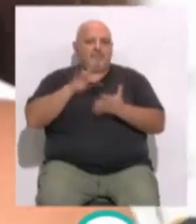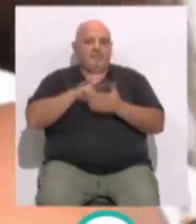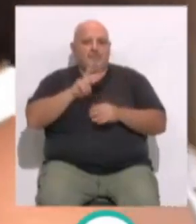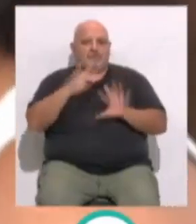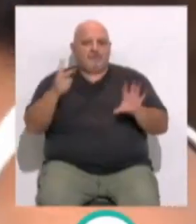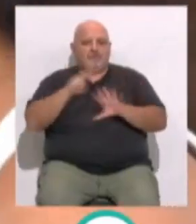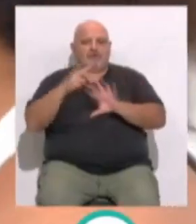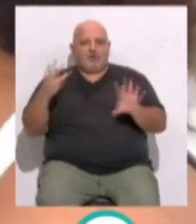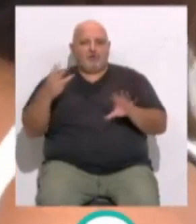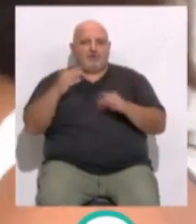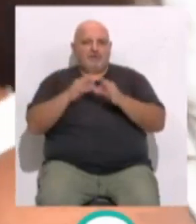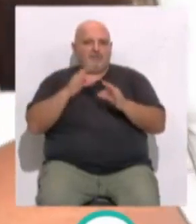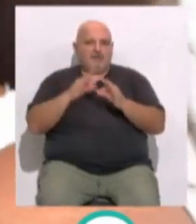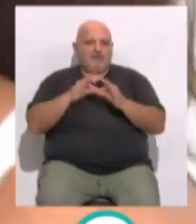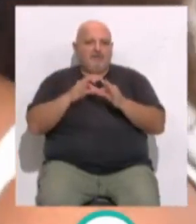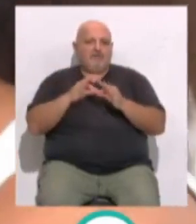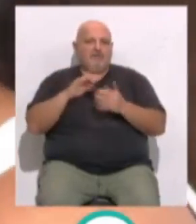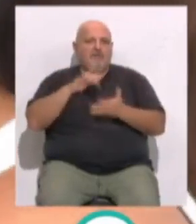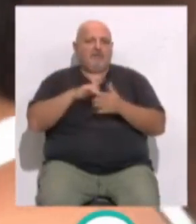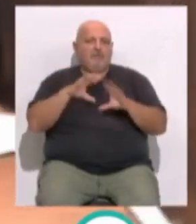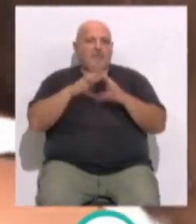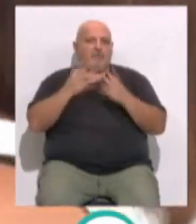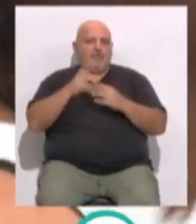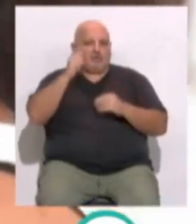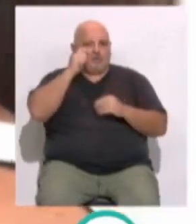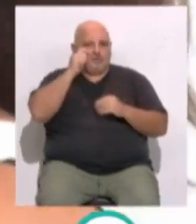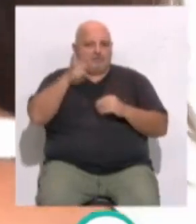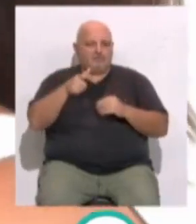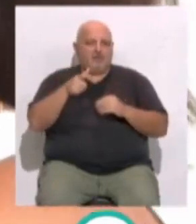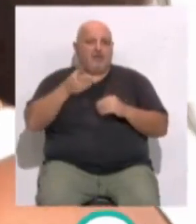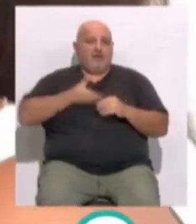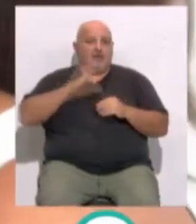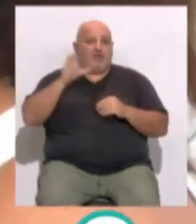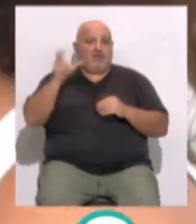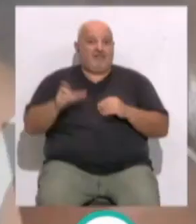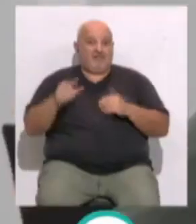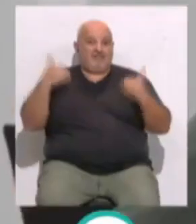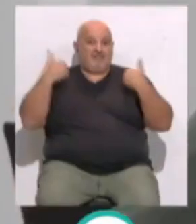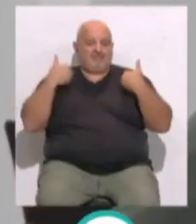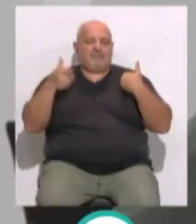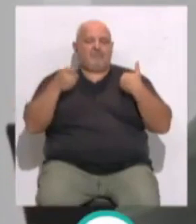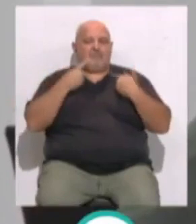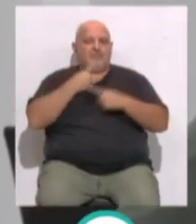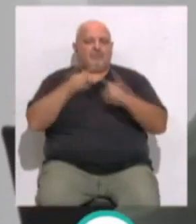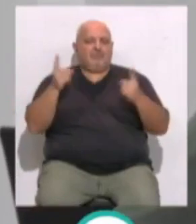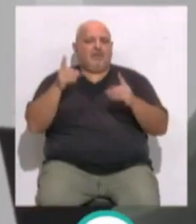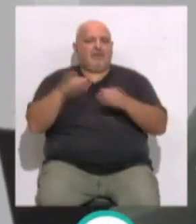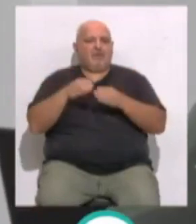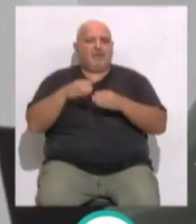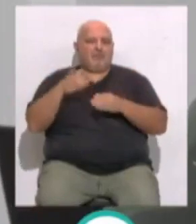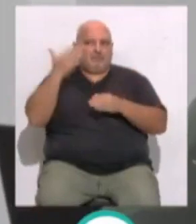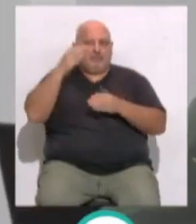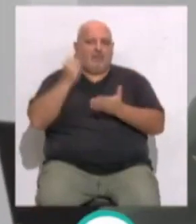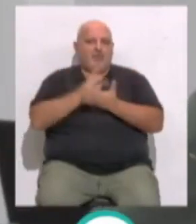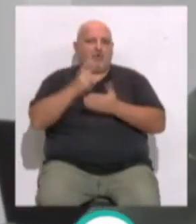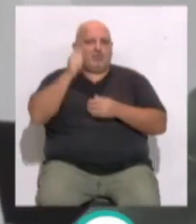27 y 28 de septiembre por el Día Mundial de Turismo. La concejala Montemayor Murez ha recordado que el equipo de gobierno